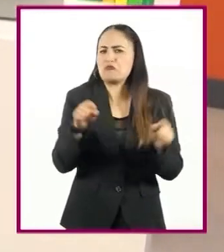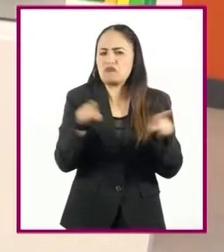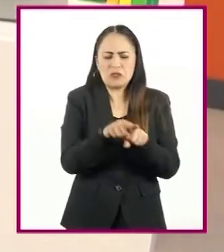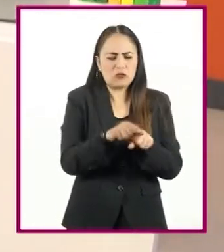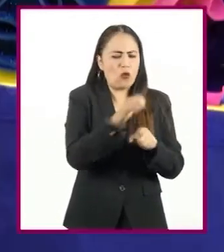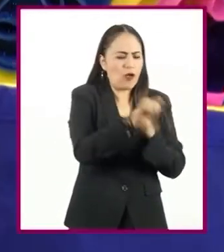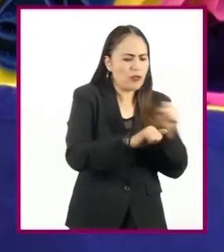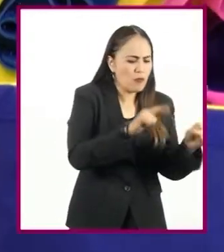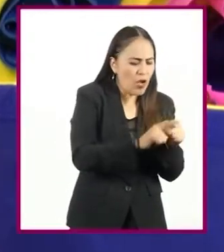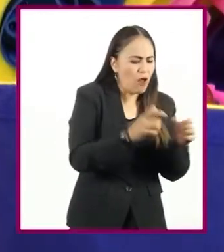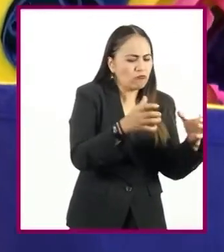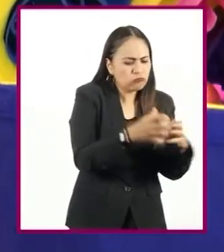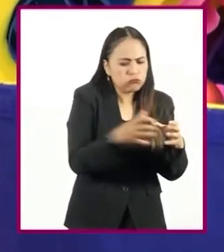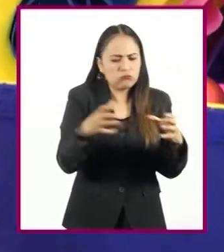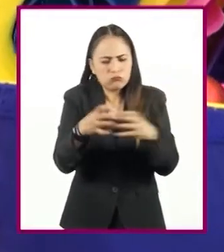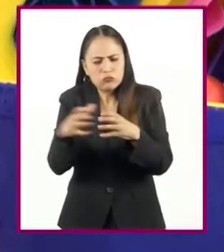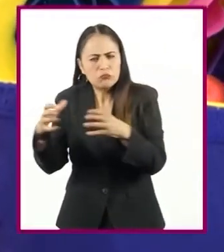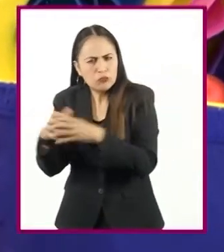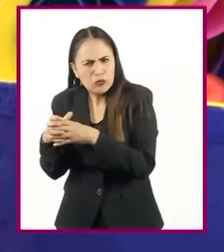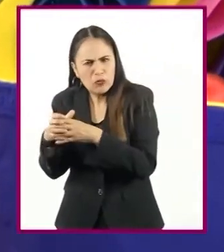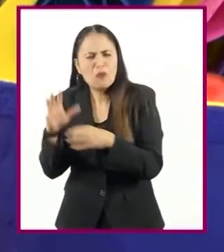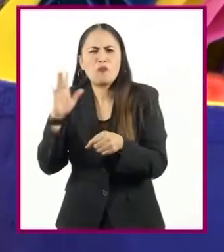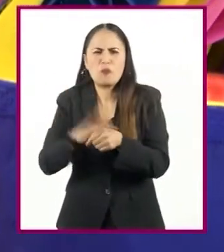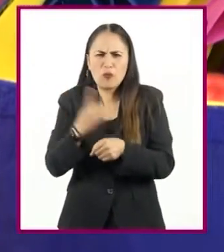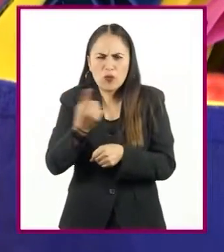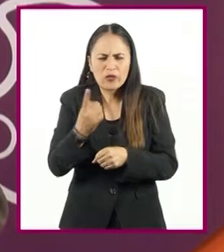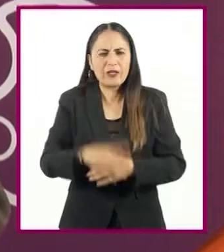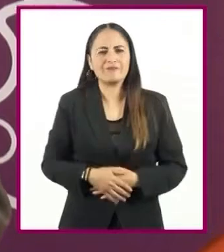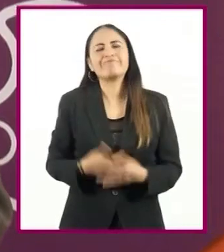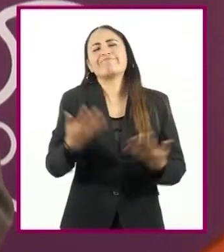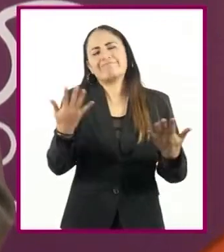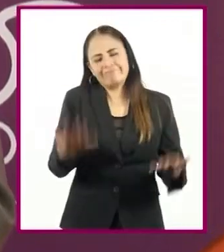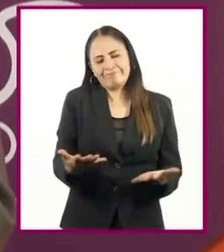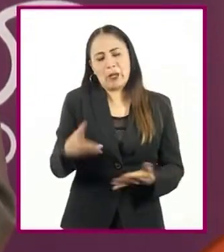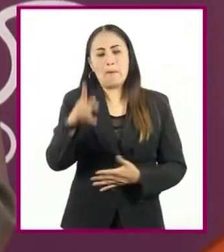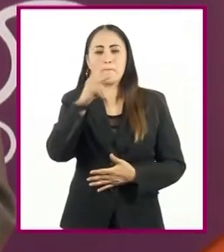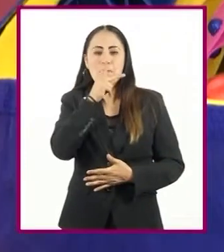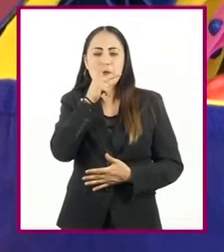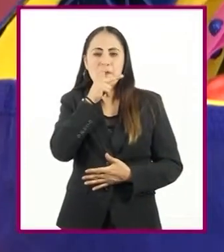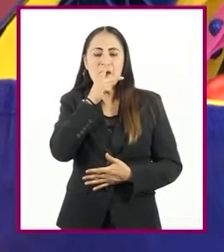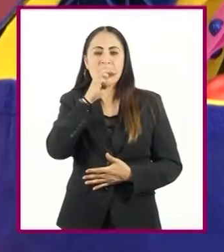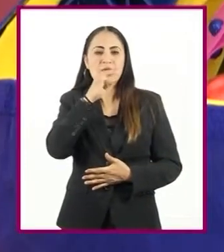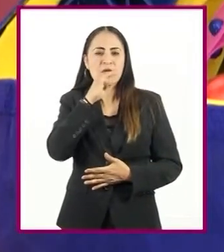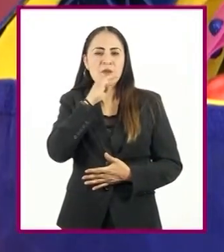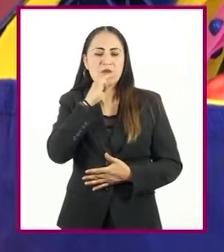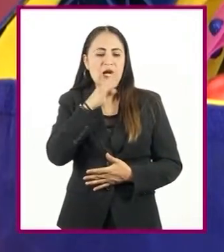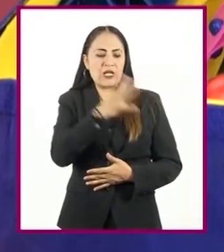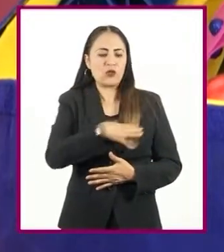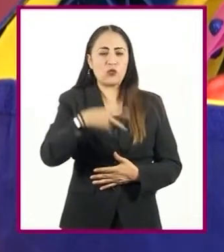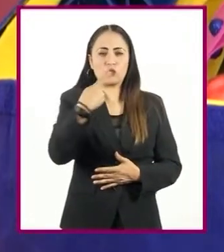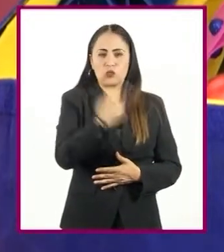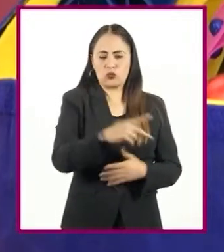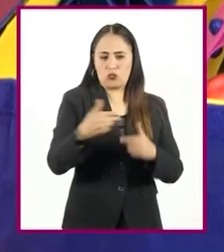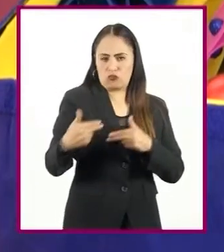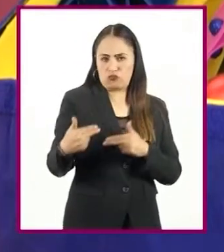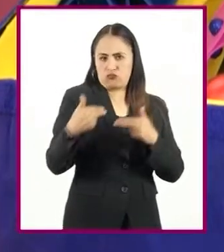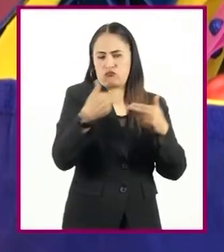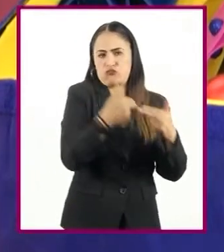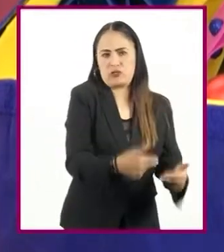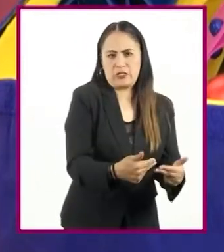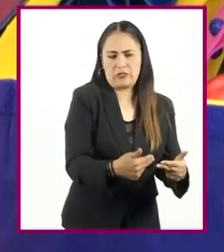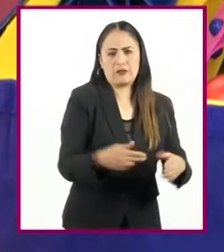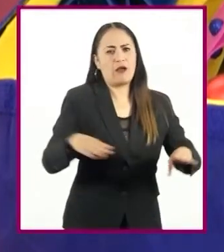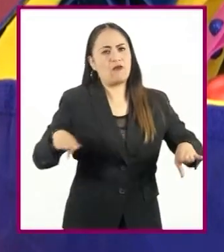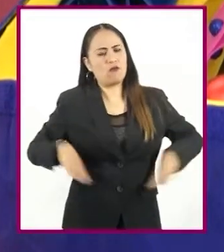qué es así? B. Efectivamente, los padres heredan a los hijos características de forma, de funcionamiento